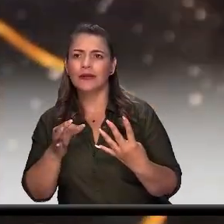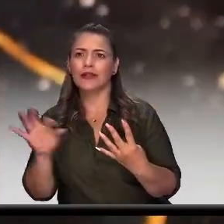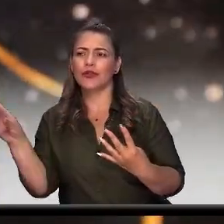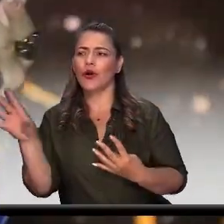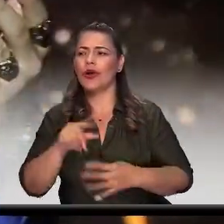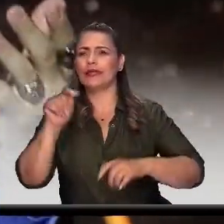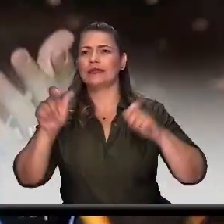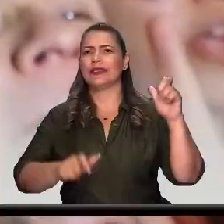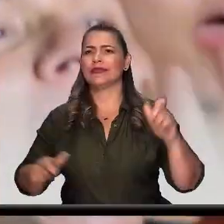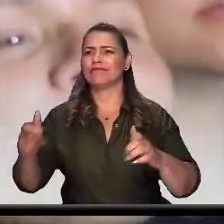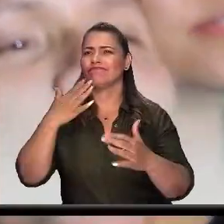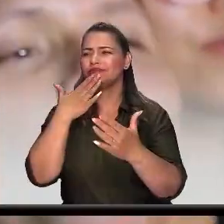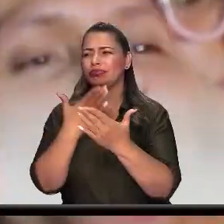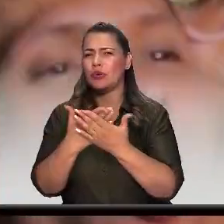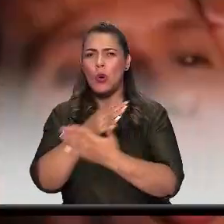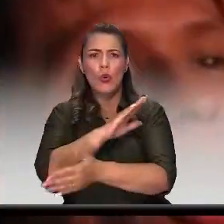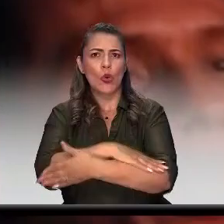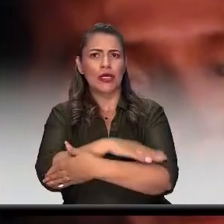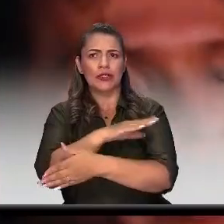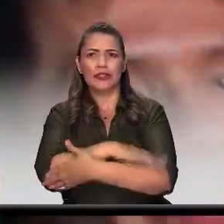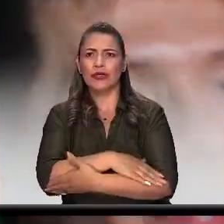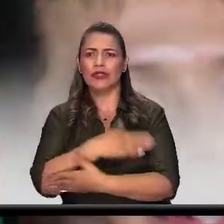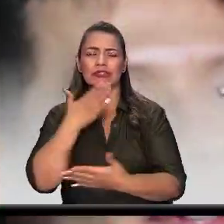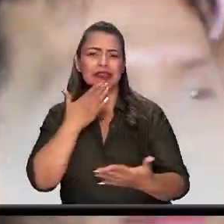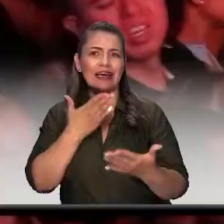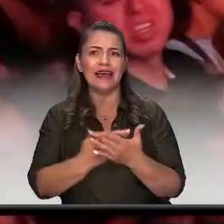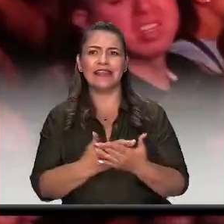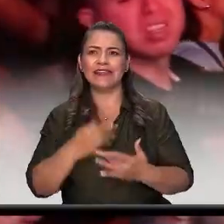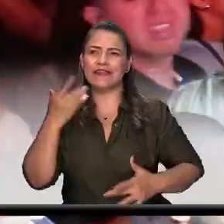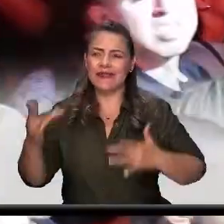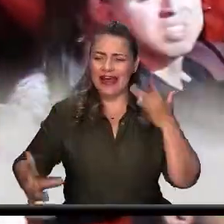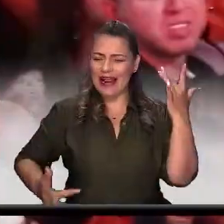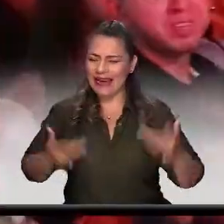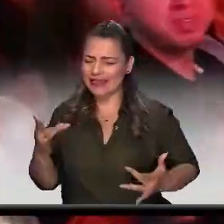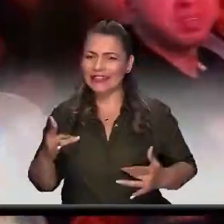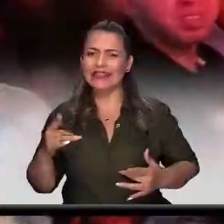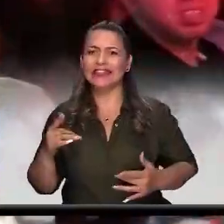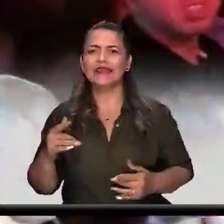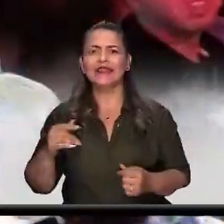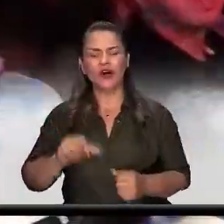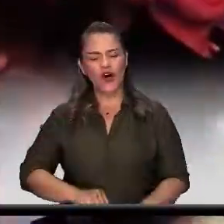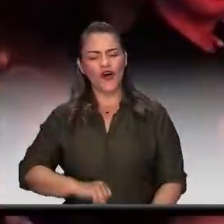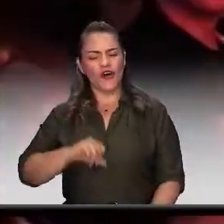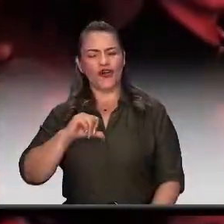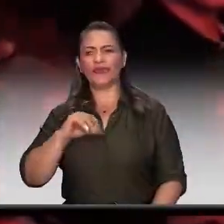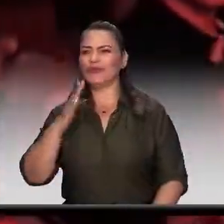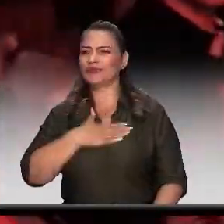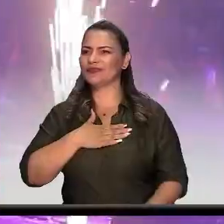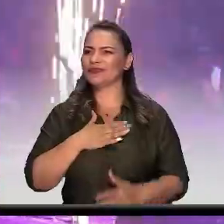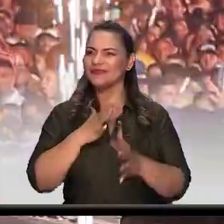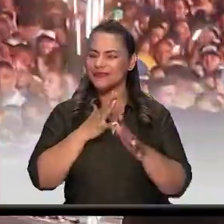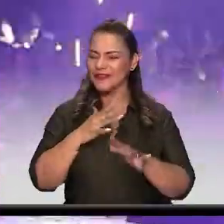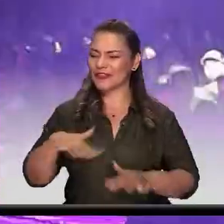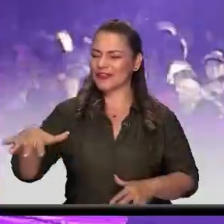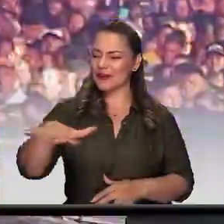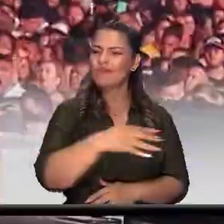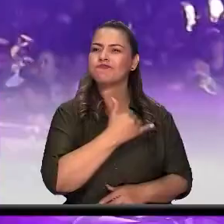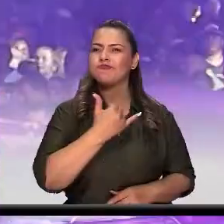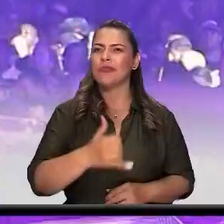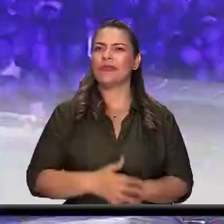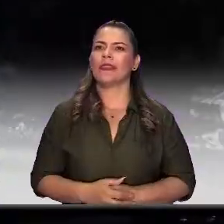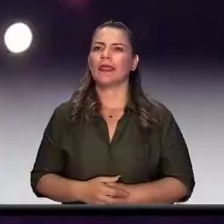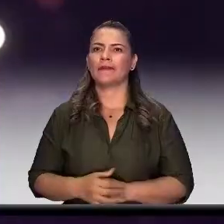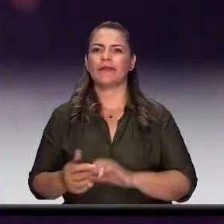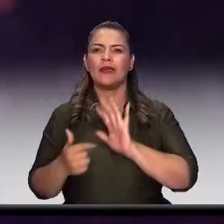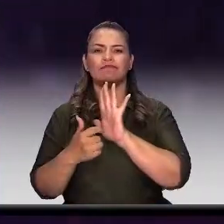el comportamiento ejemplar la alegría compartida y el orgullo de ser parte de esta gran ciudad se reflejaron en cada